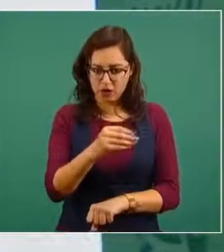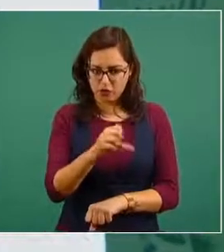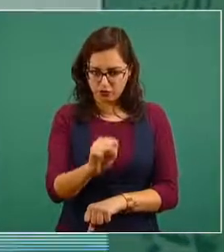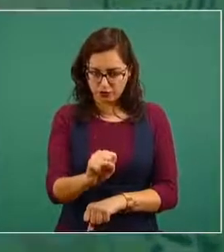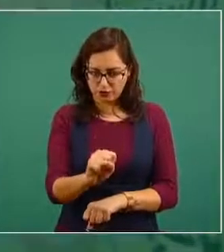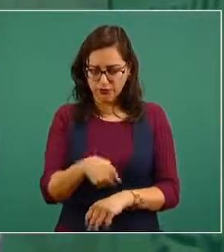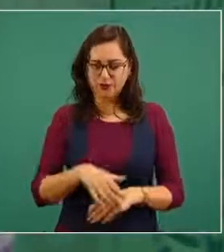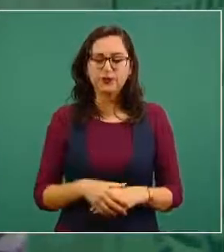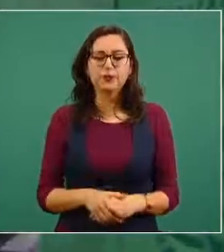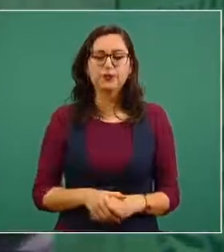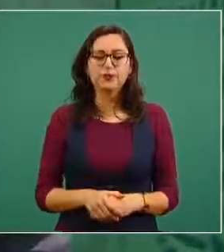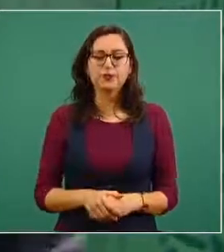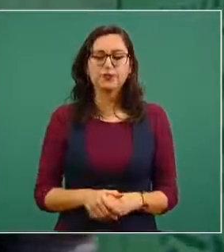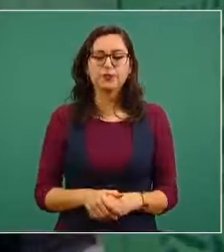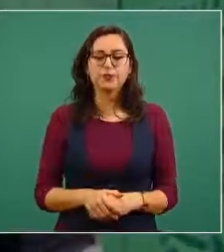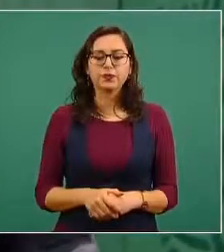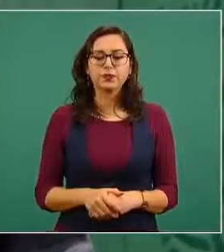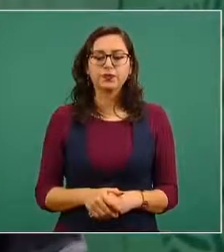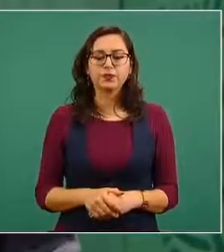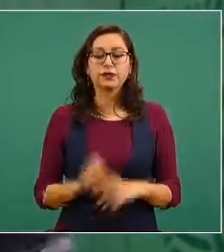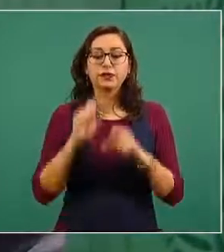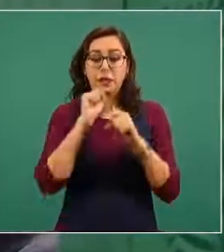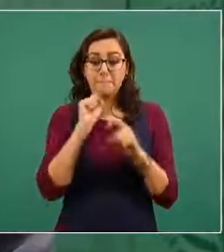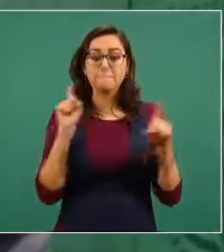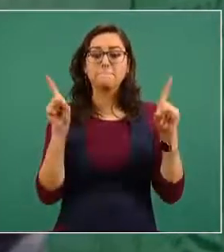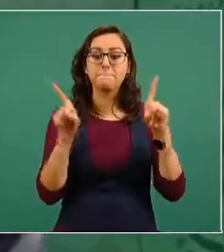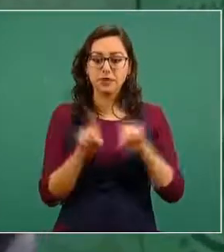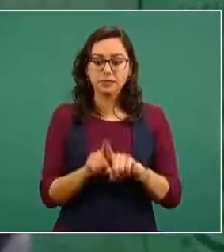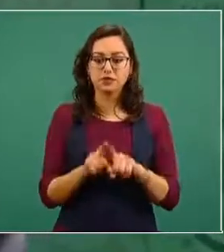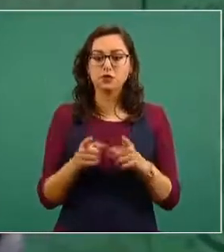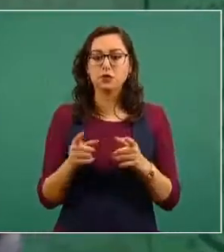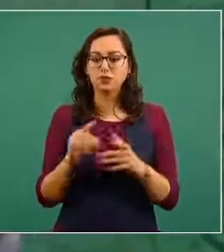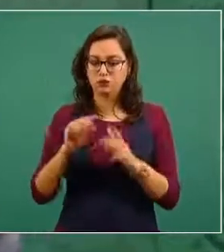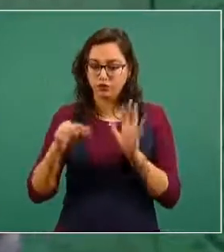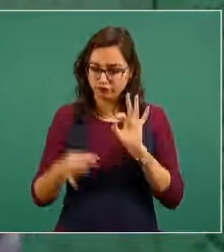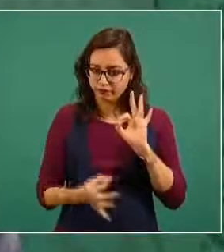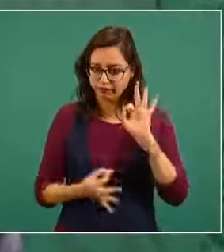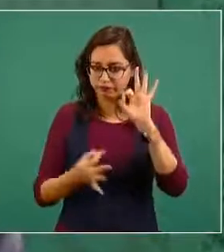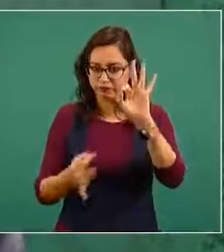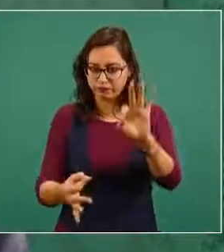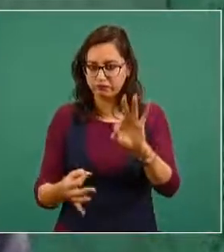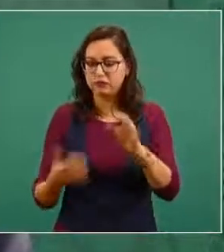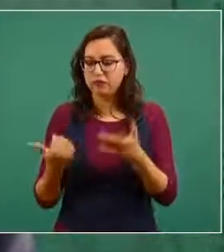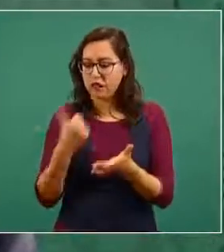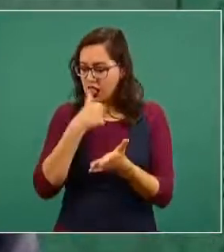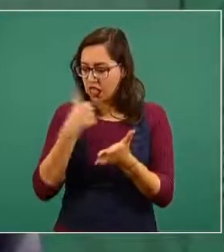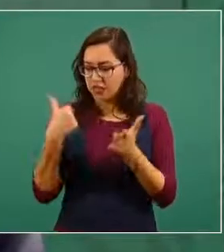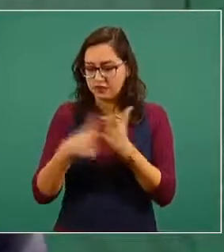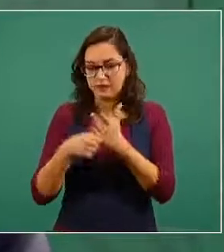incluyendo la nota diplomática que enviamos al gobierno de Estados Unidos,